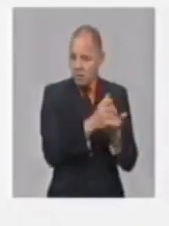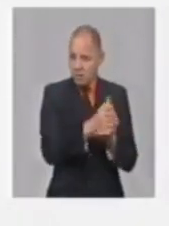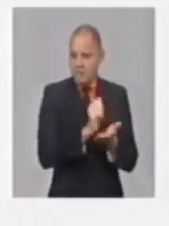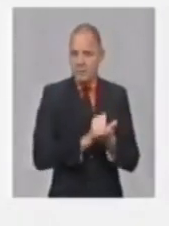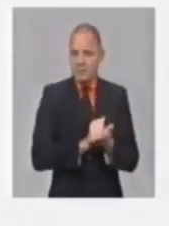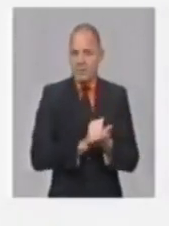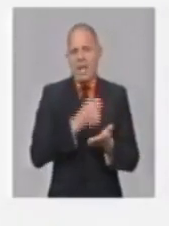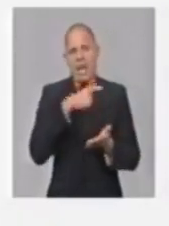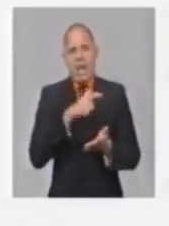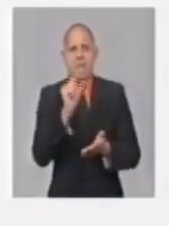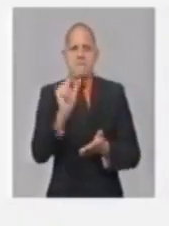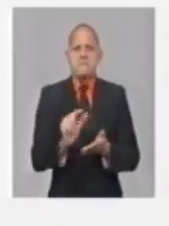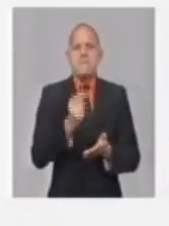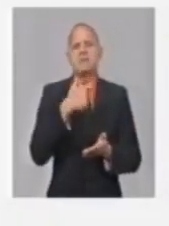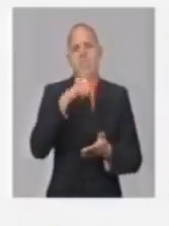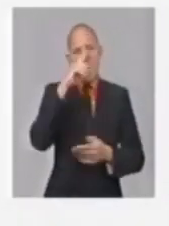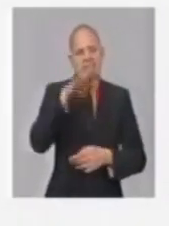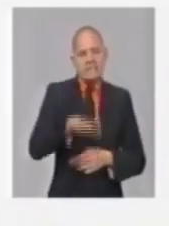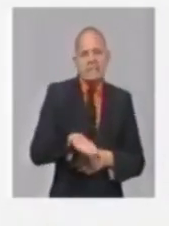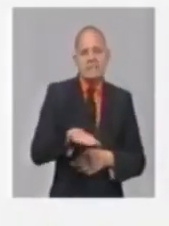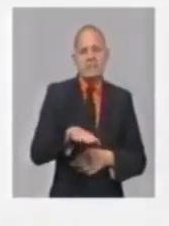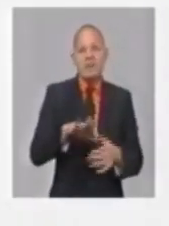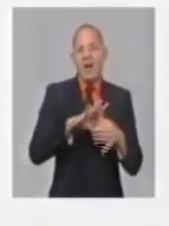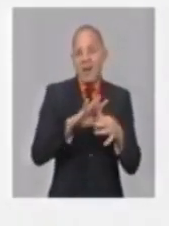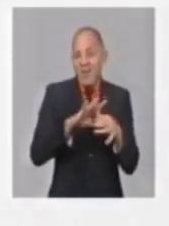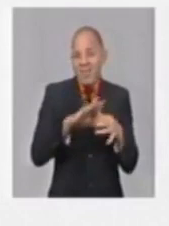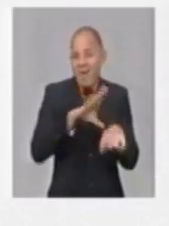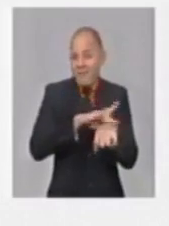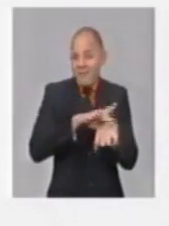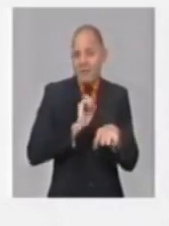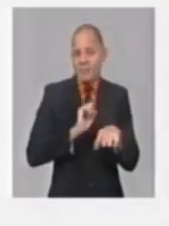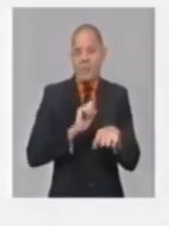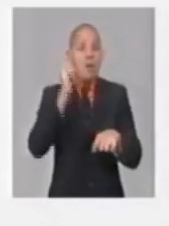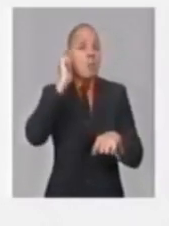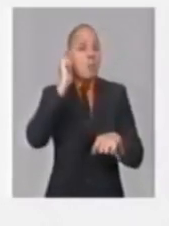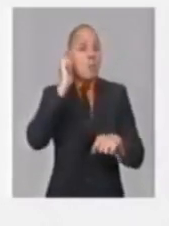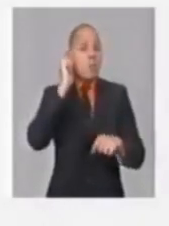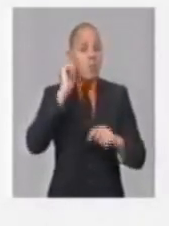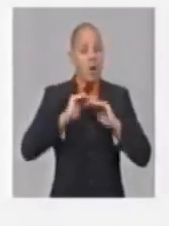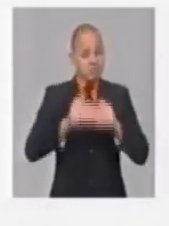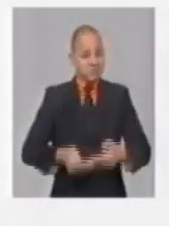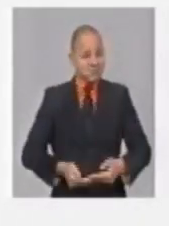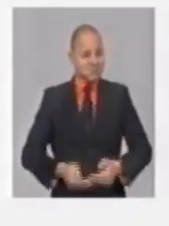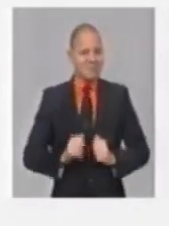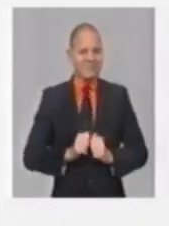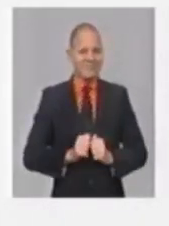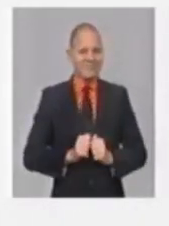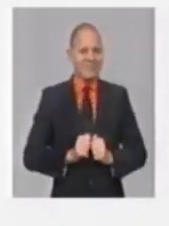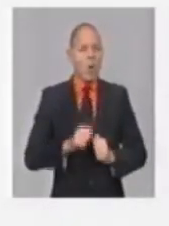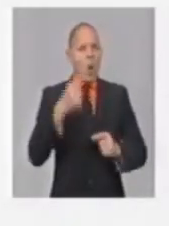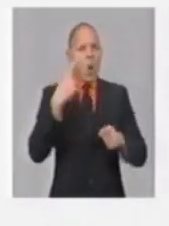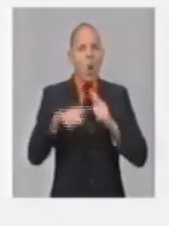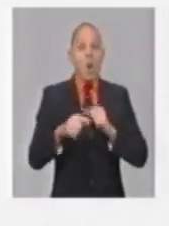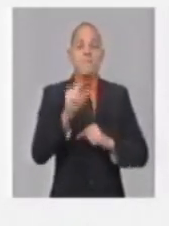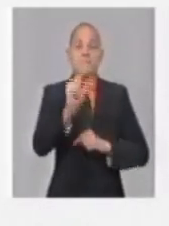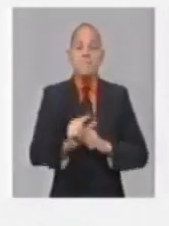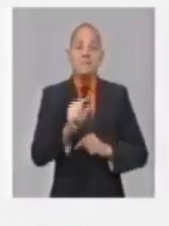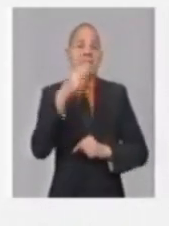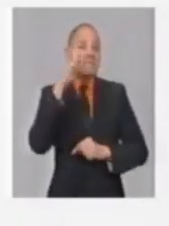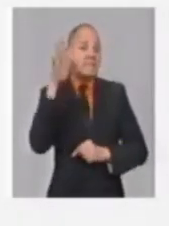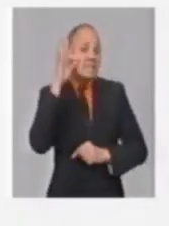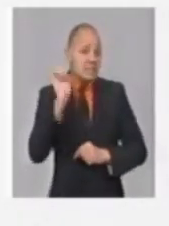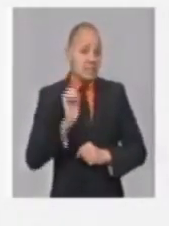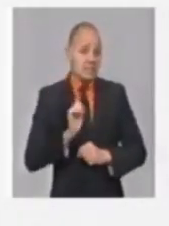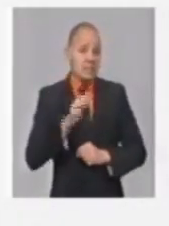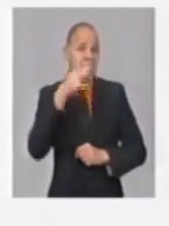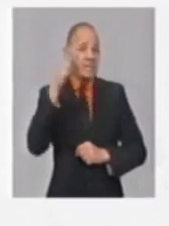enfermedades crónicas de nuestros infantes, las dietas de nuestras embarazadas, las dietas derivadas de la retrovirosis